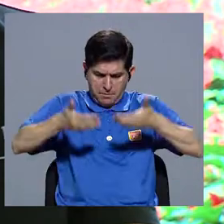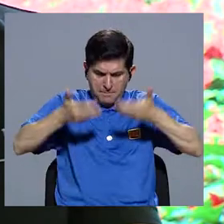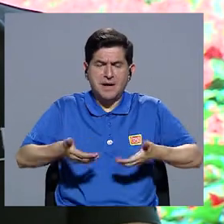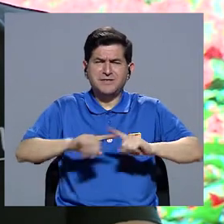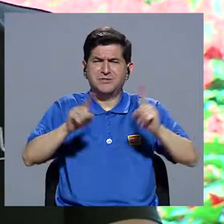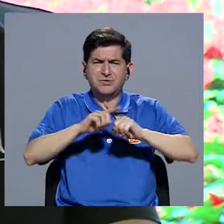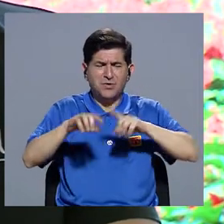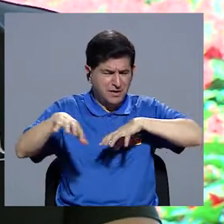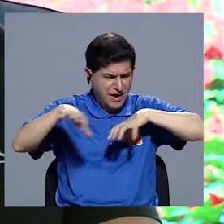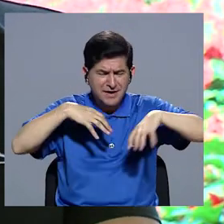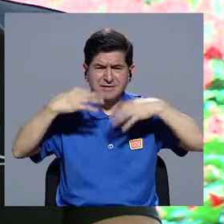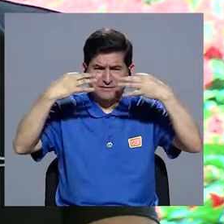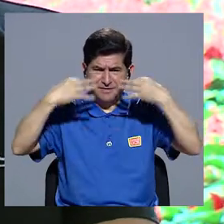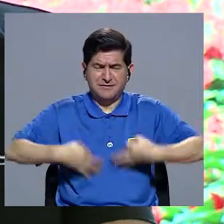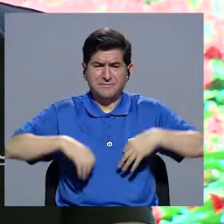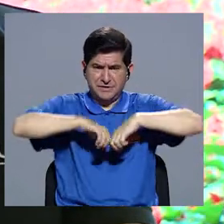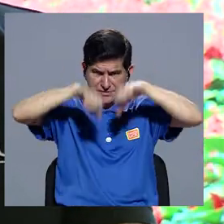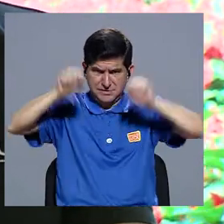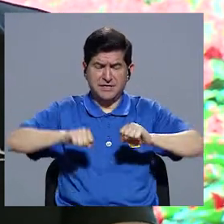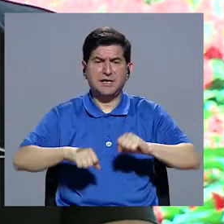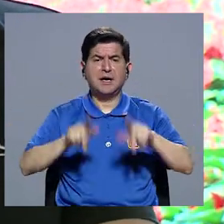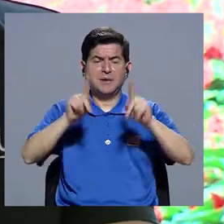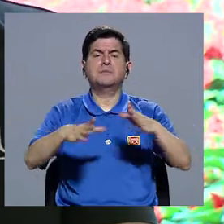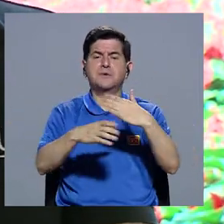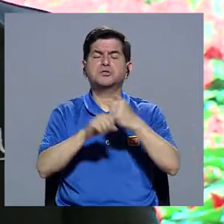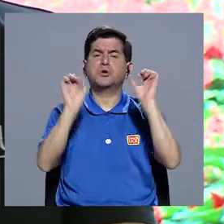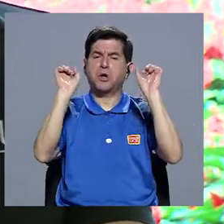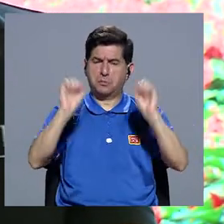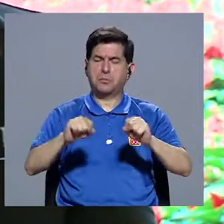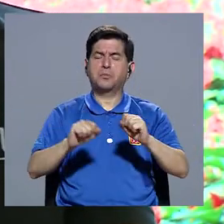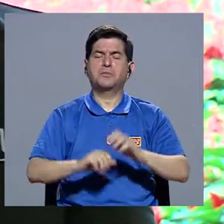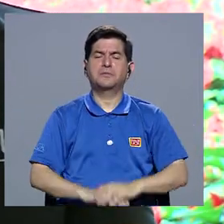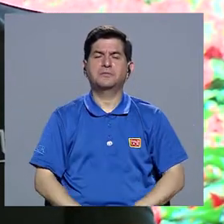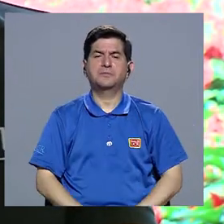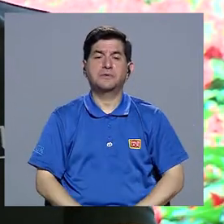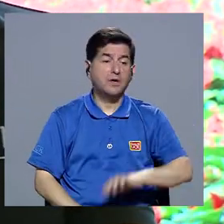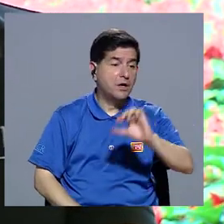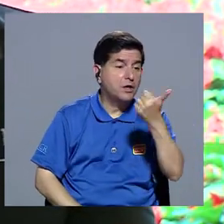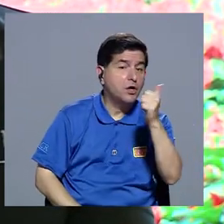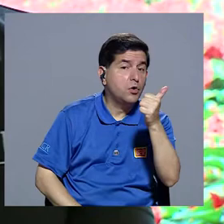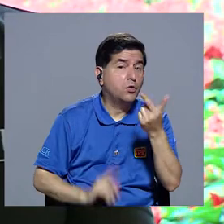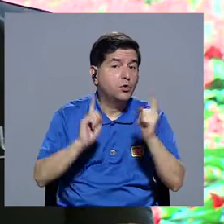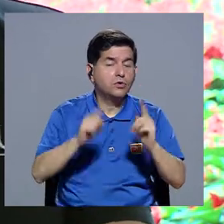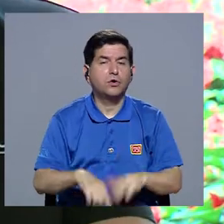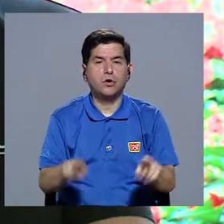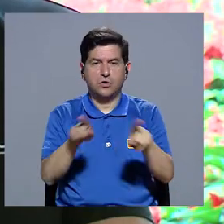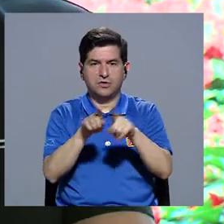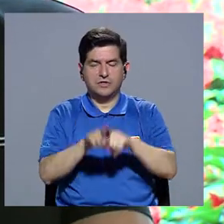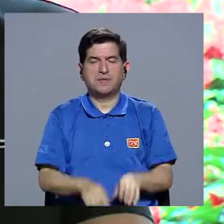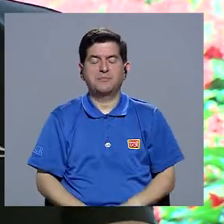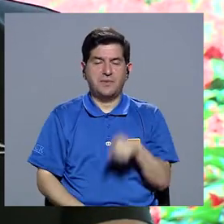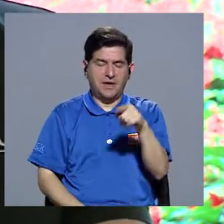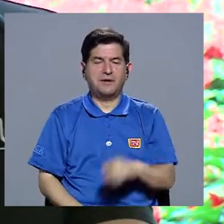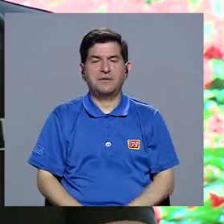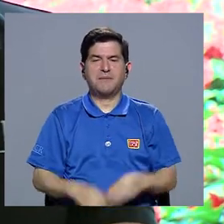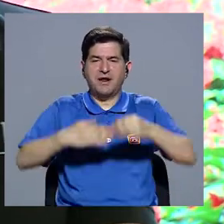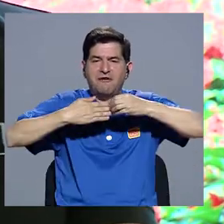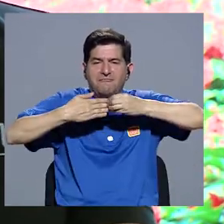infinidad de ejercicios que una persona puede realizar, correcto. Ok. ¿Y otros ejercicios? También está el ejercicio de flexibilidad,